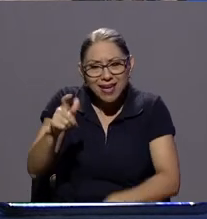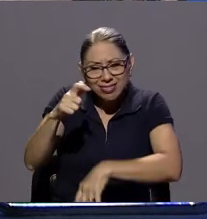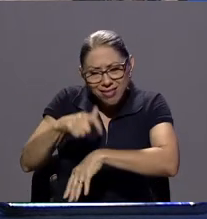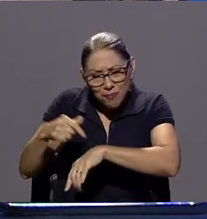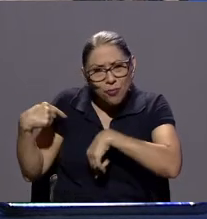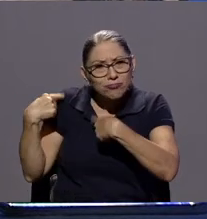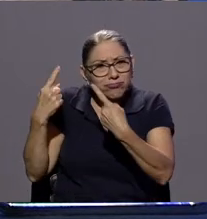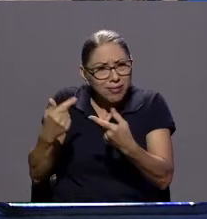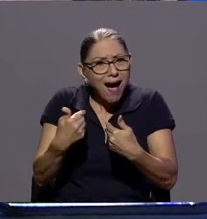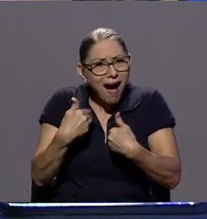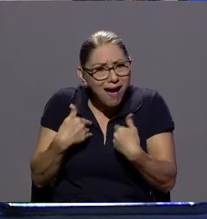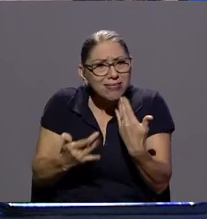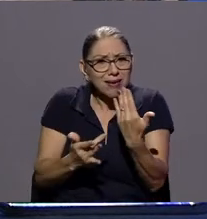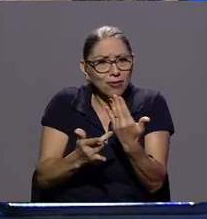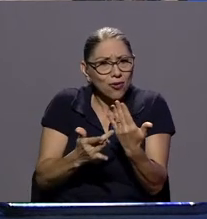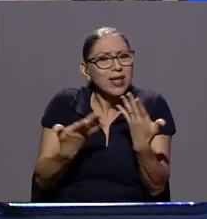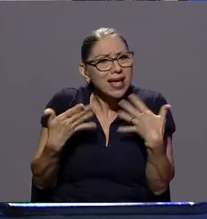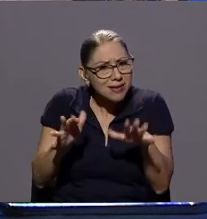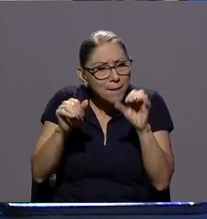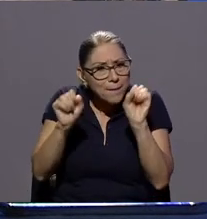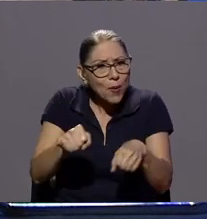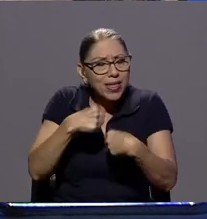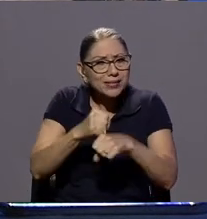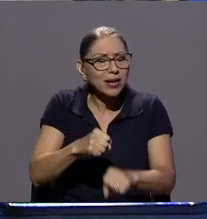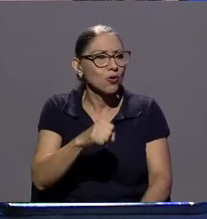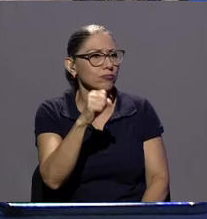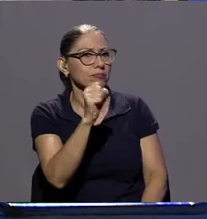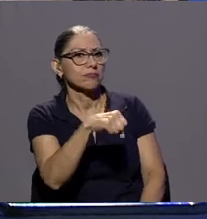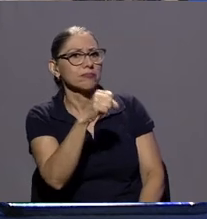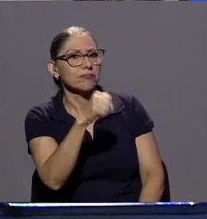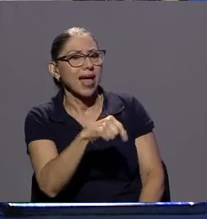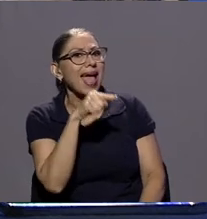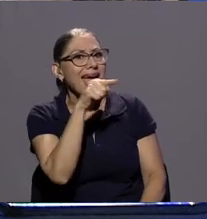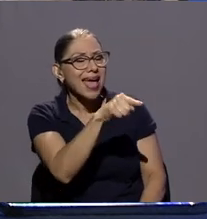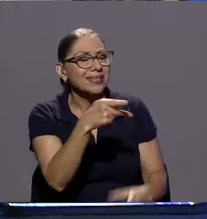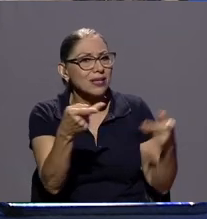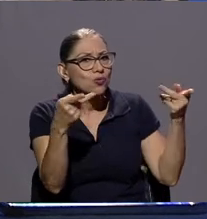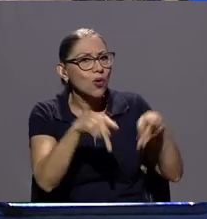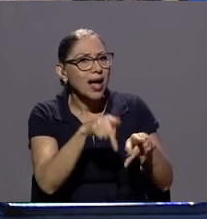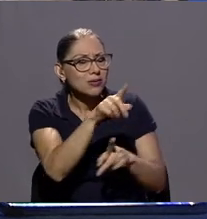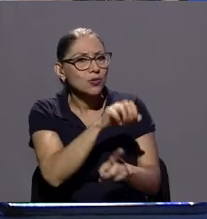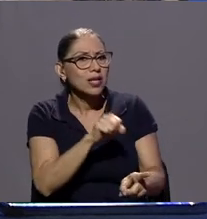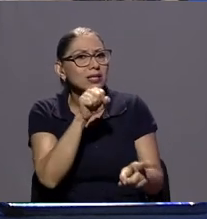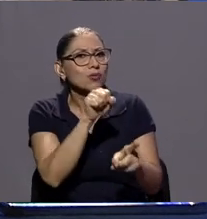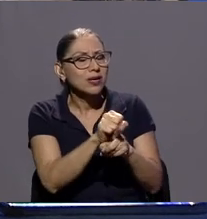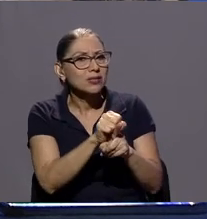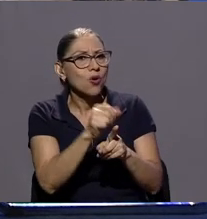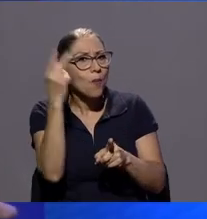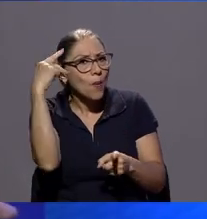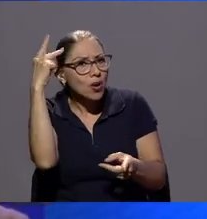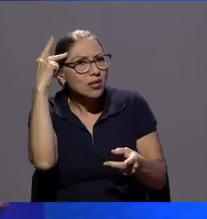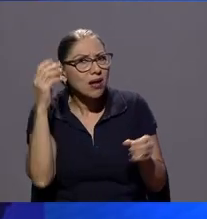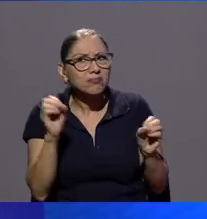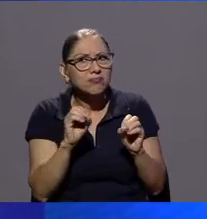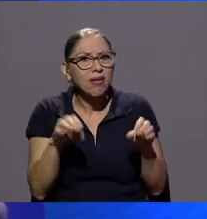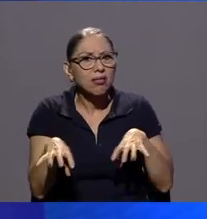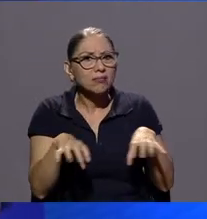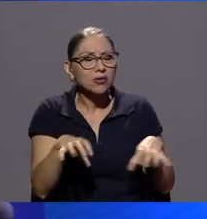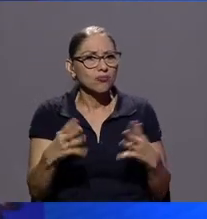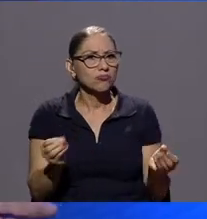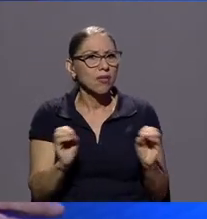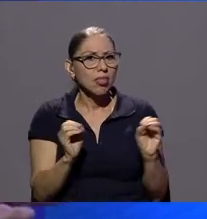posibilidad de hacerlo ahí es un caso clarísimo de una situación política de inacción que no tiene nada que ver con